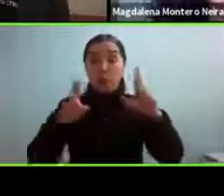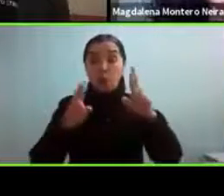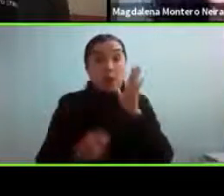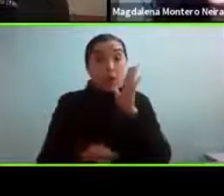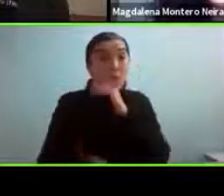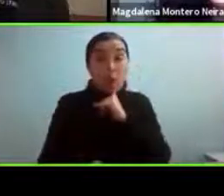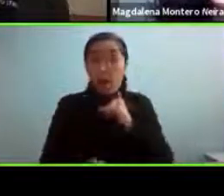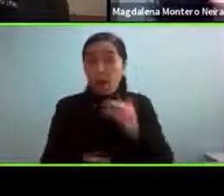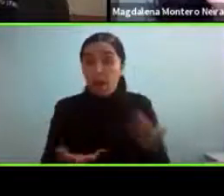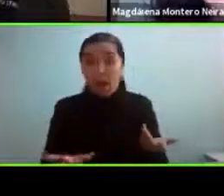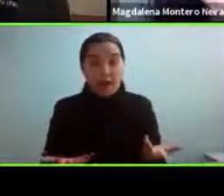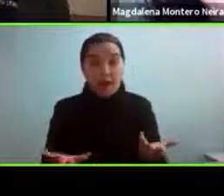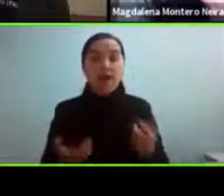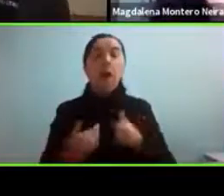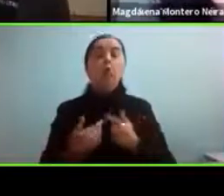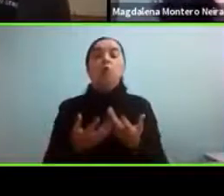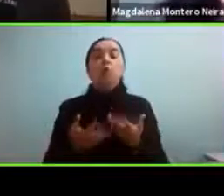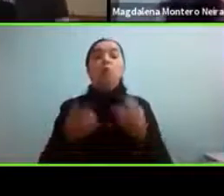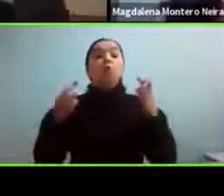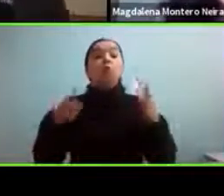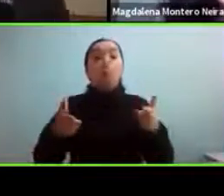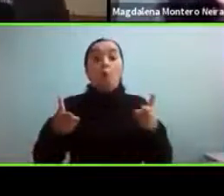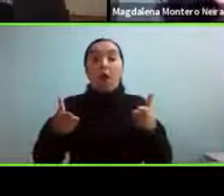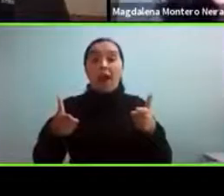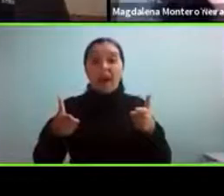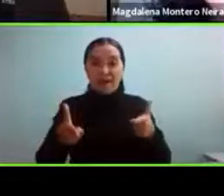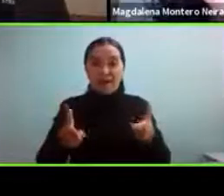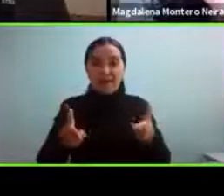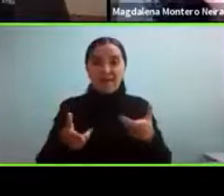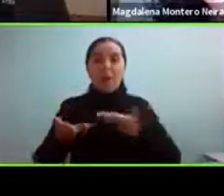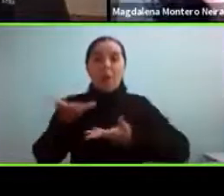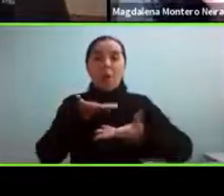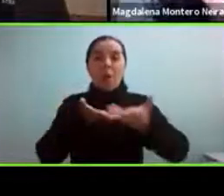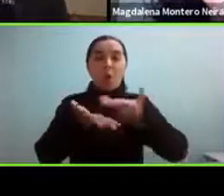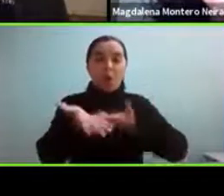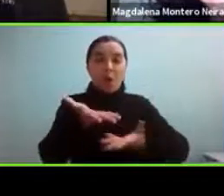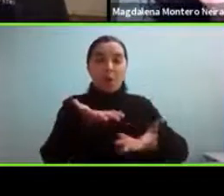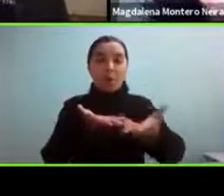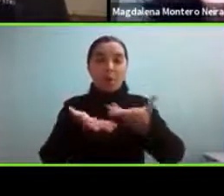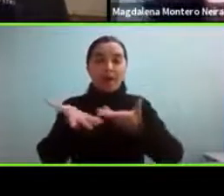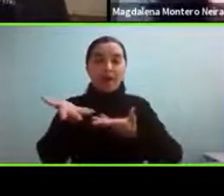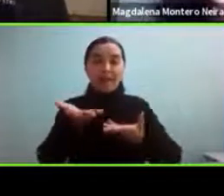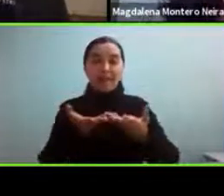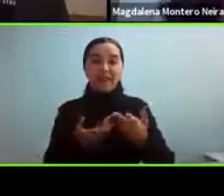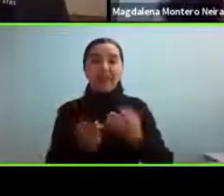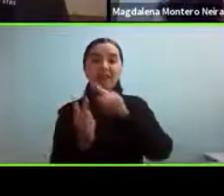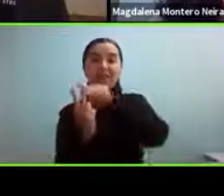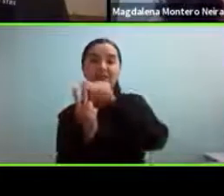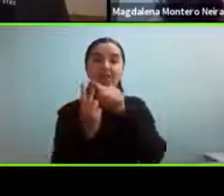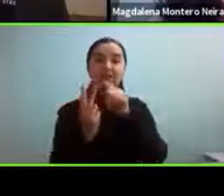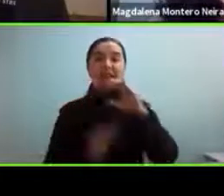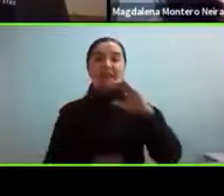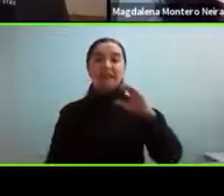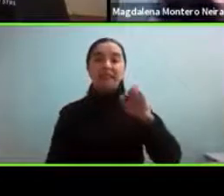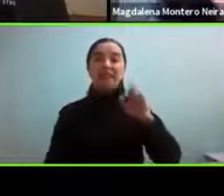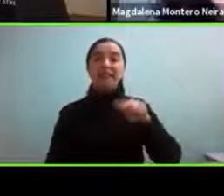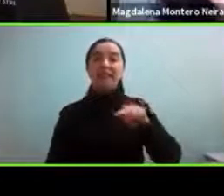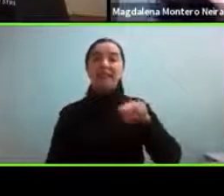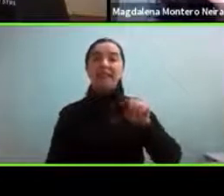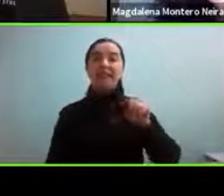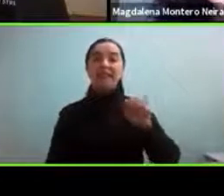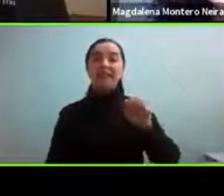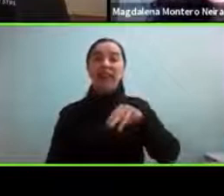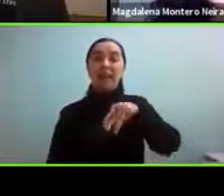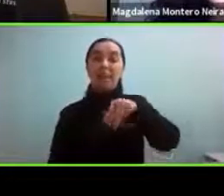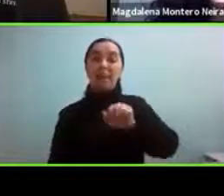Así que me siento muy afortunada, además de compartir con Cintia y con Martín. Y también le quiero dar las